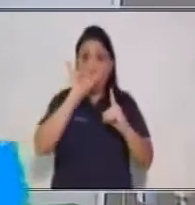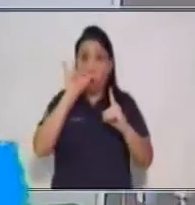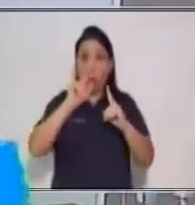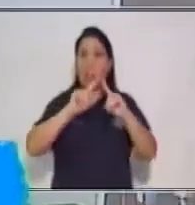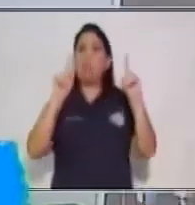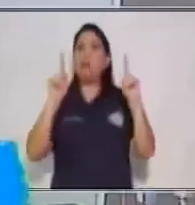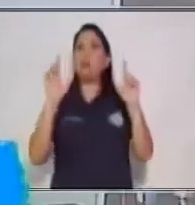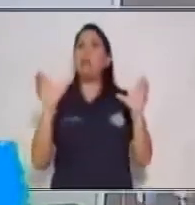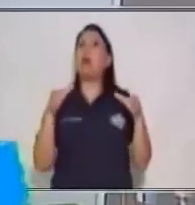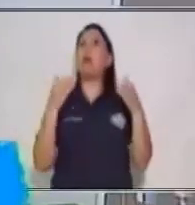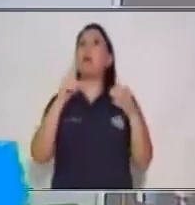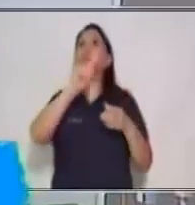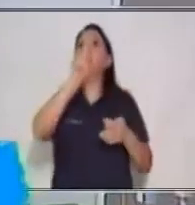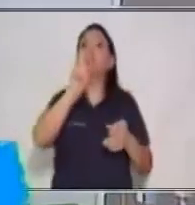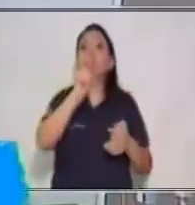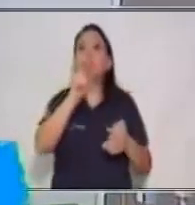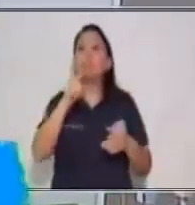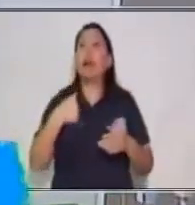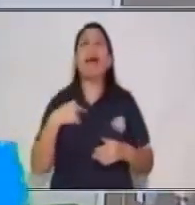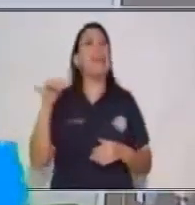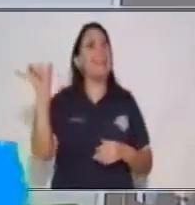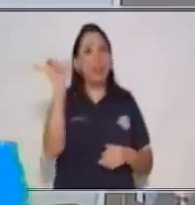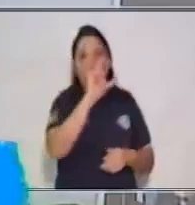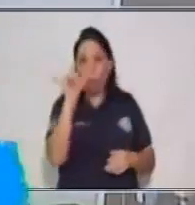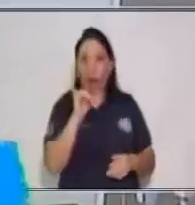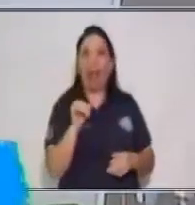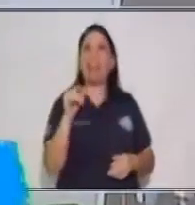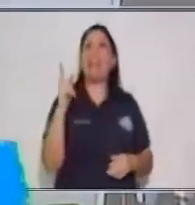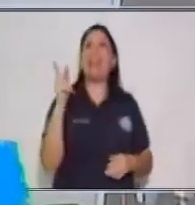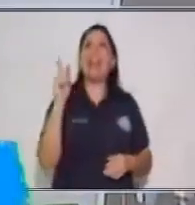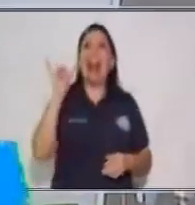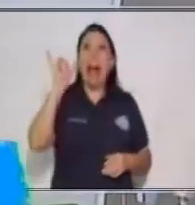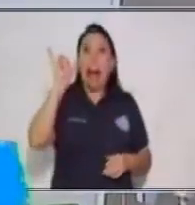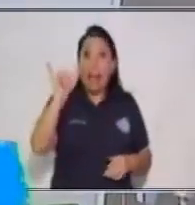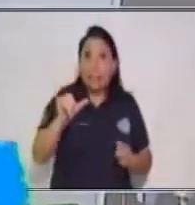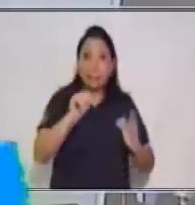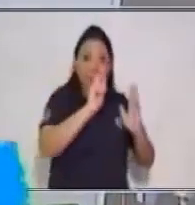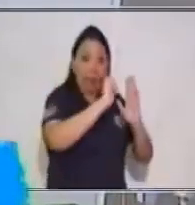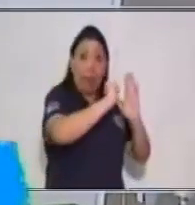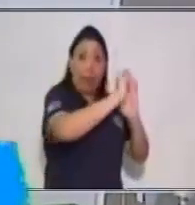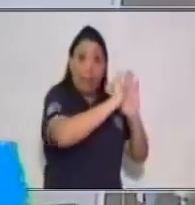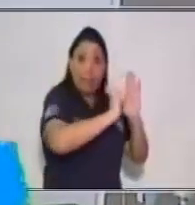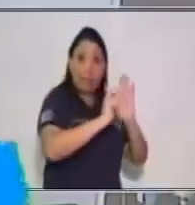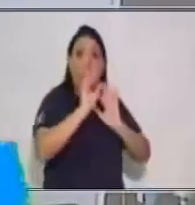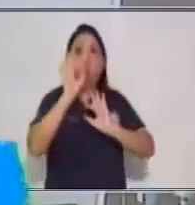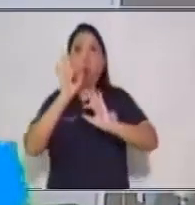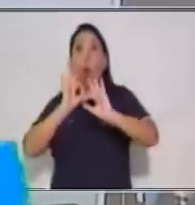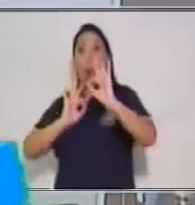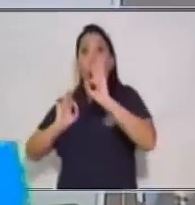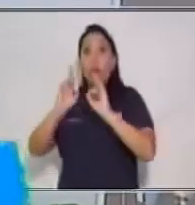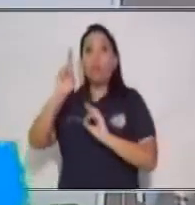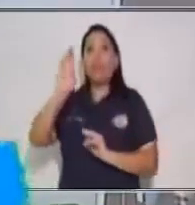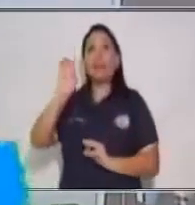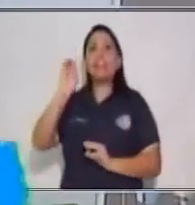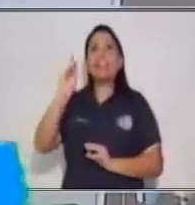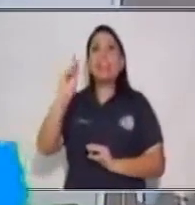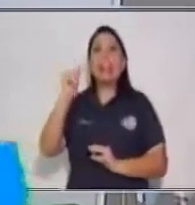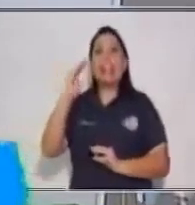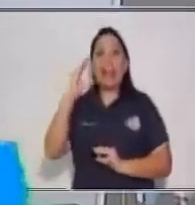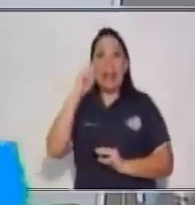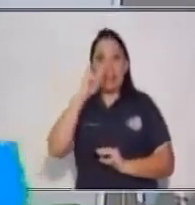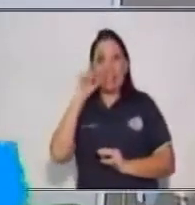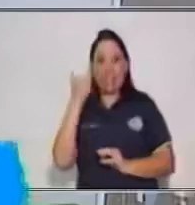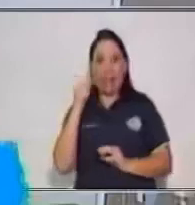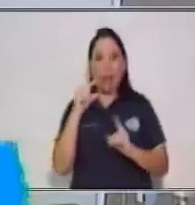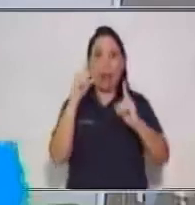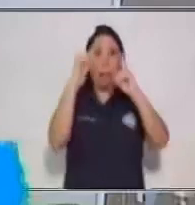Así sucede con escribir y redactar. Redactar es un arte. Es saber componer